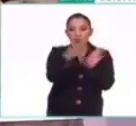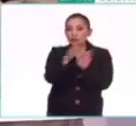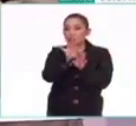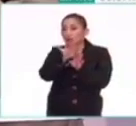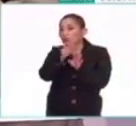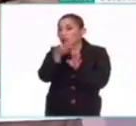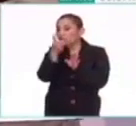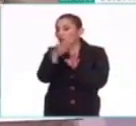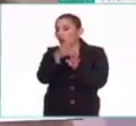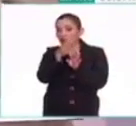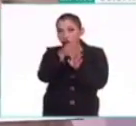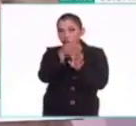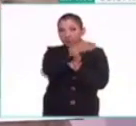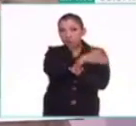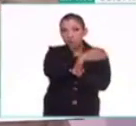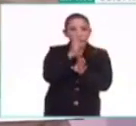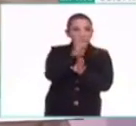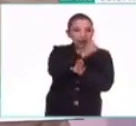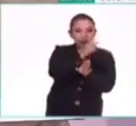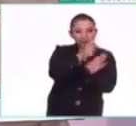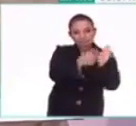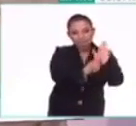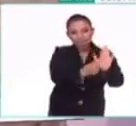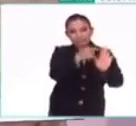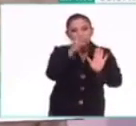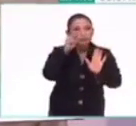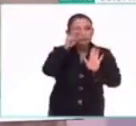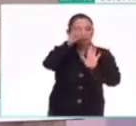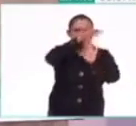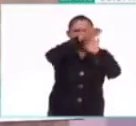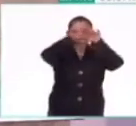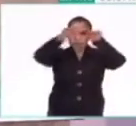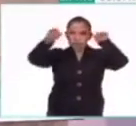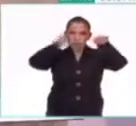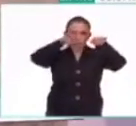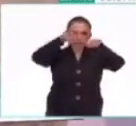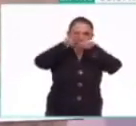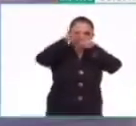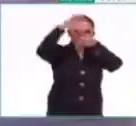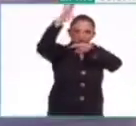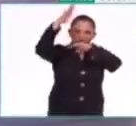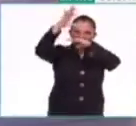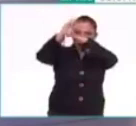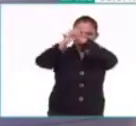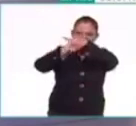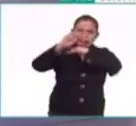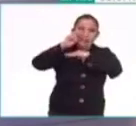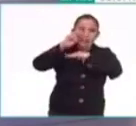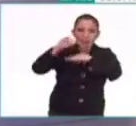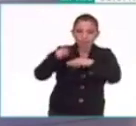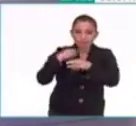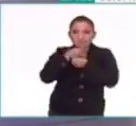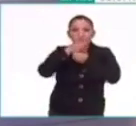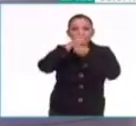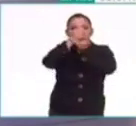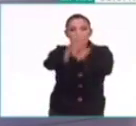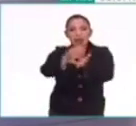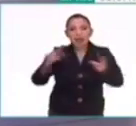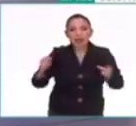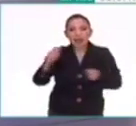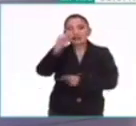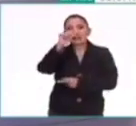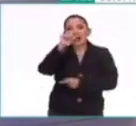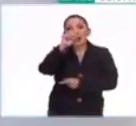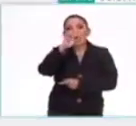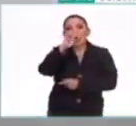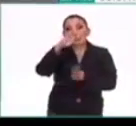lo vamos a ver representado en el horizonte. que estamos viendo ahorita es cómo se ve desde el adoratorio del Monte Tlalo, que está